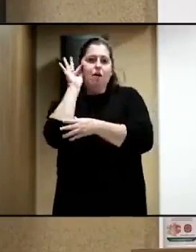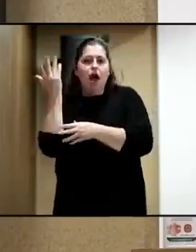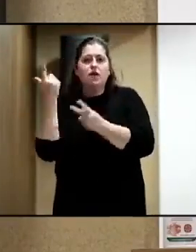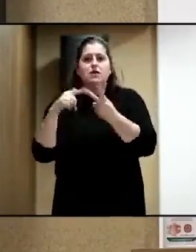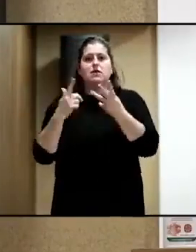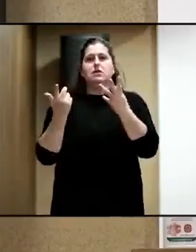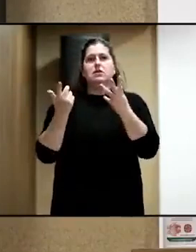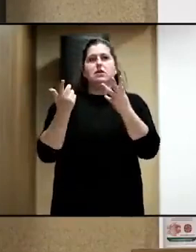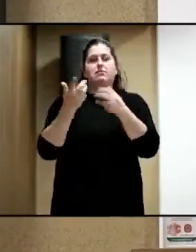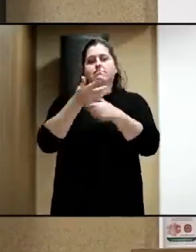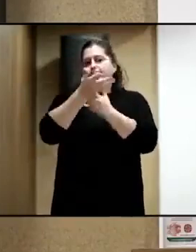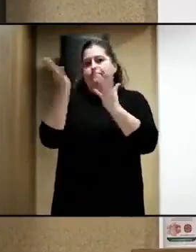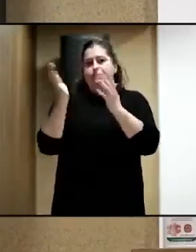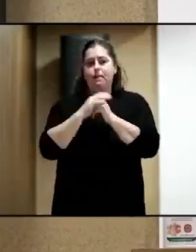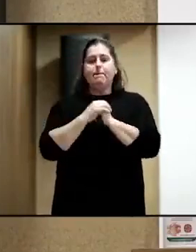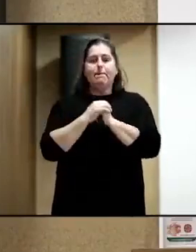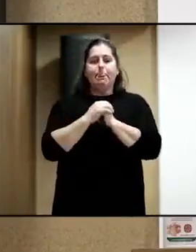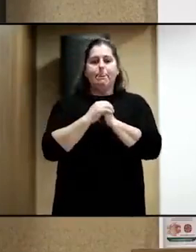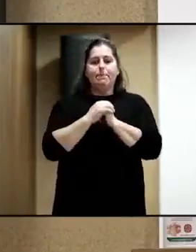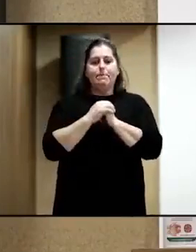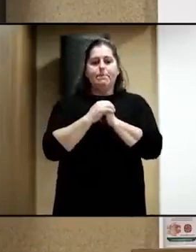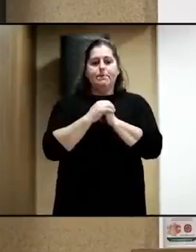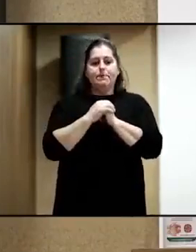o Adaptetetut, ¿vale?